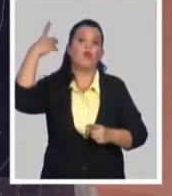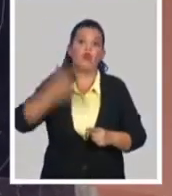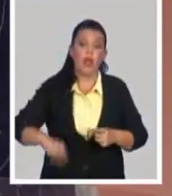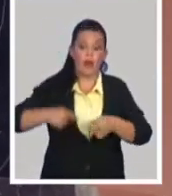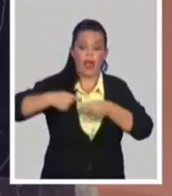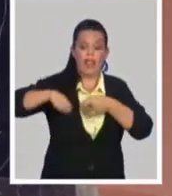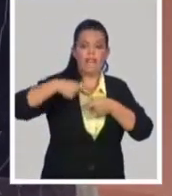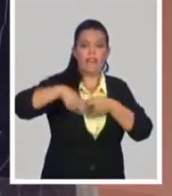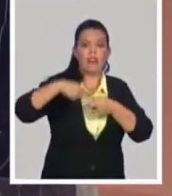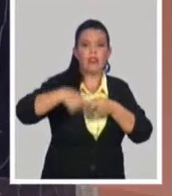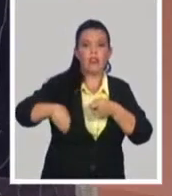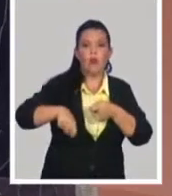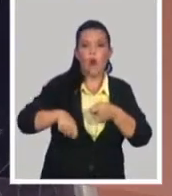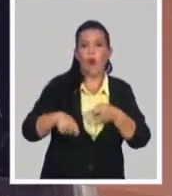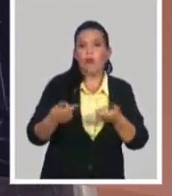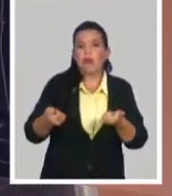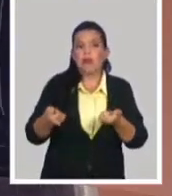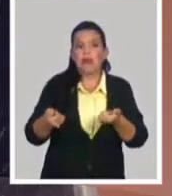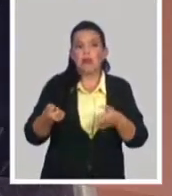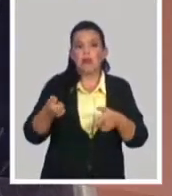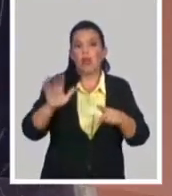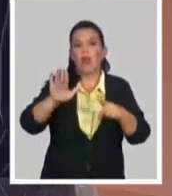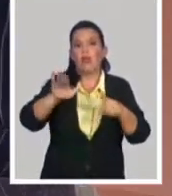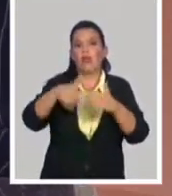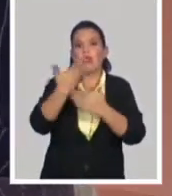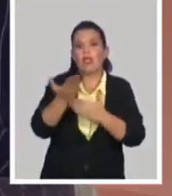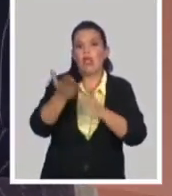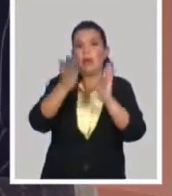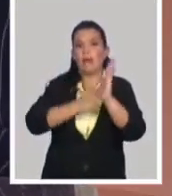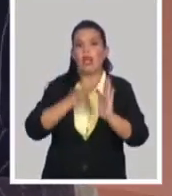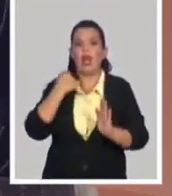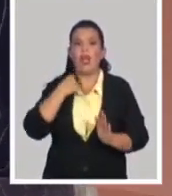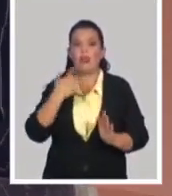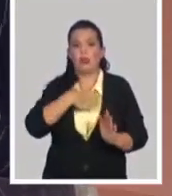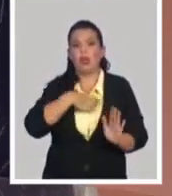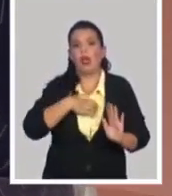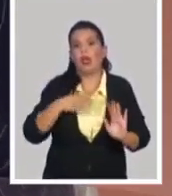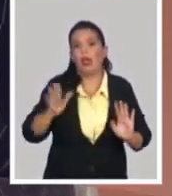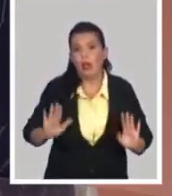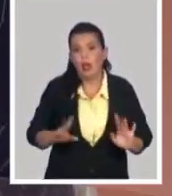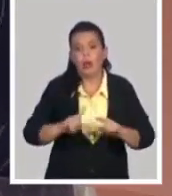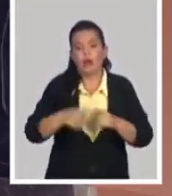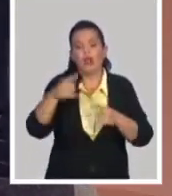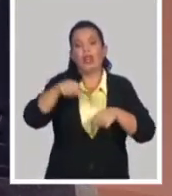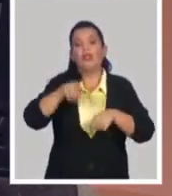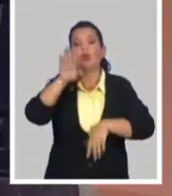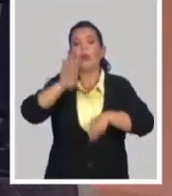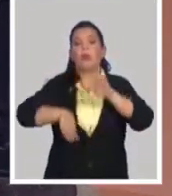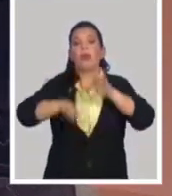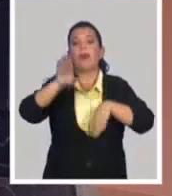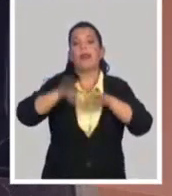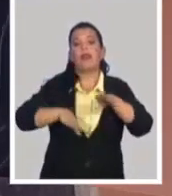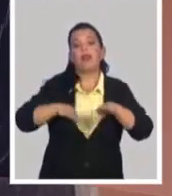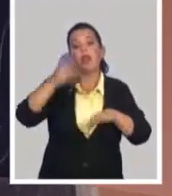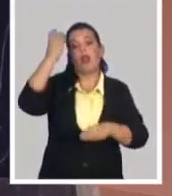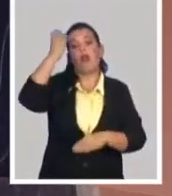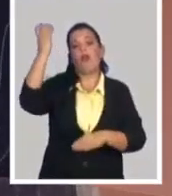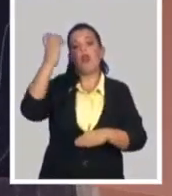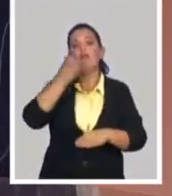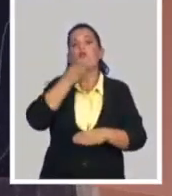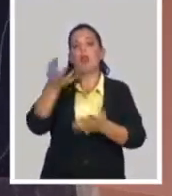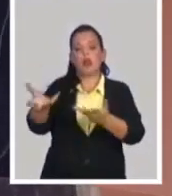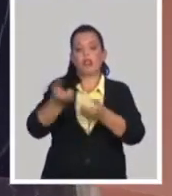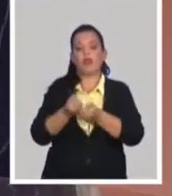supuesto, la razón fundamental es por la situación de liquidez que tiene el país que no puede garantizar que esas personas puedan,